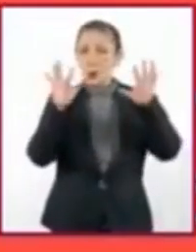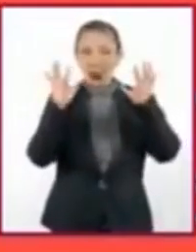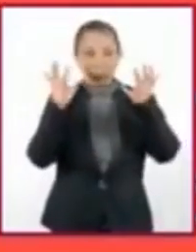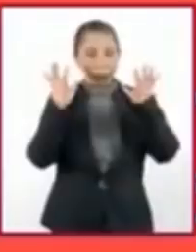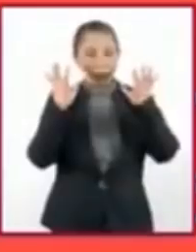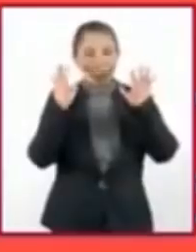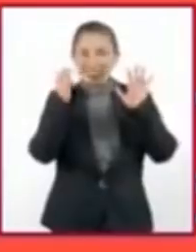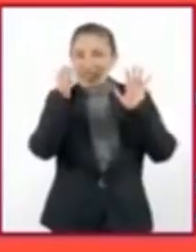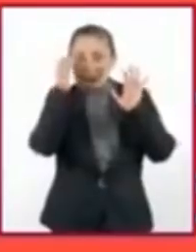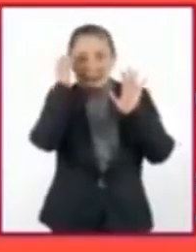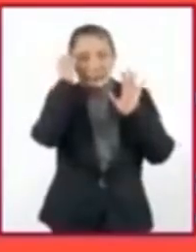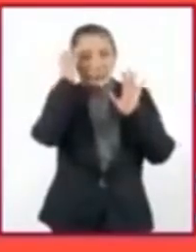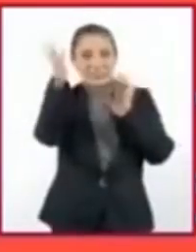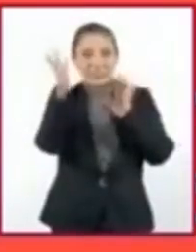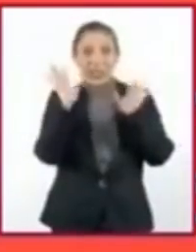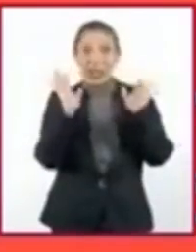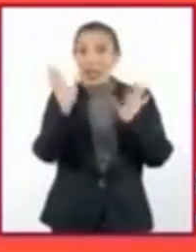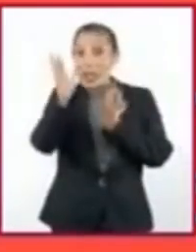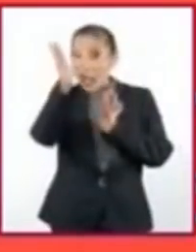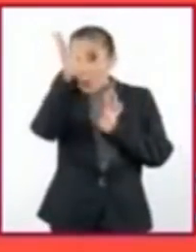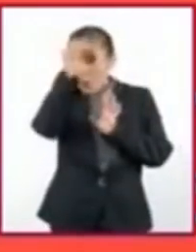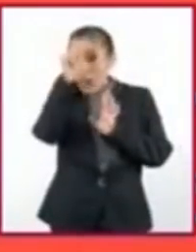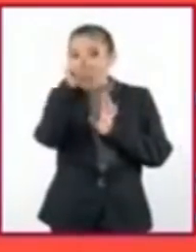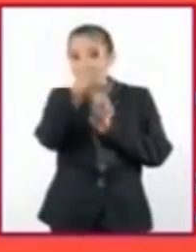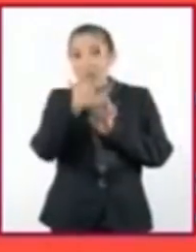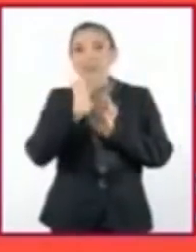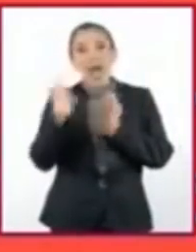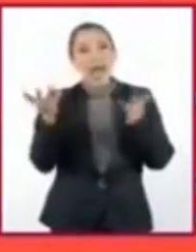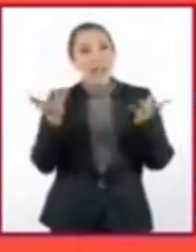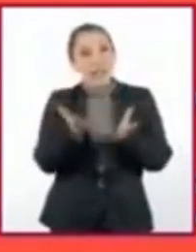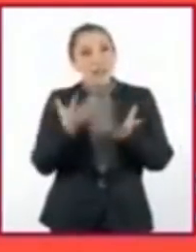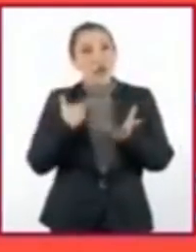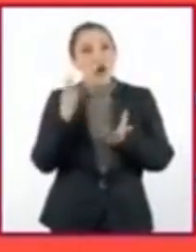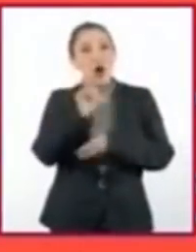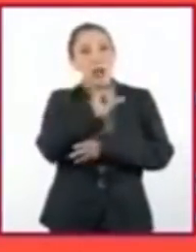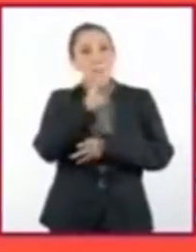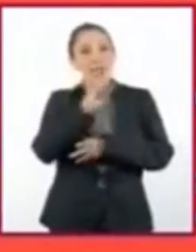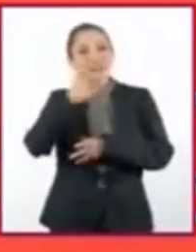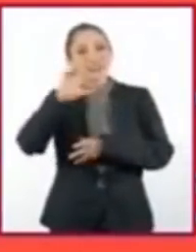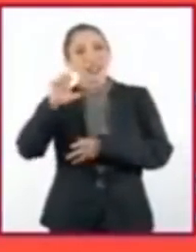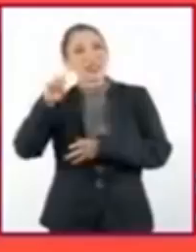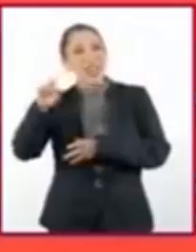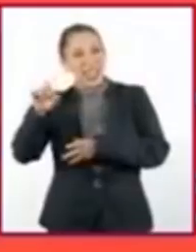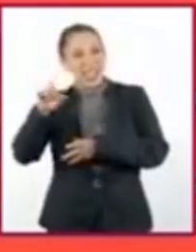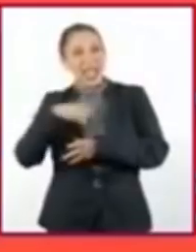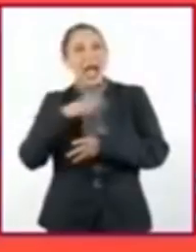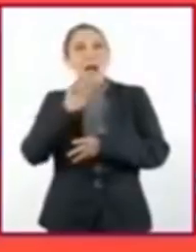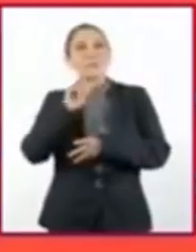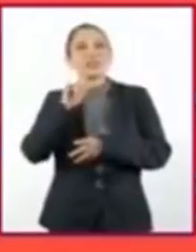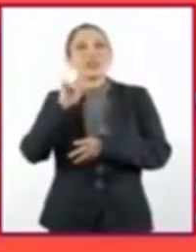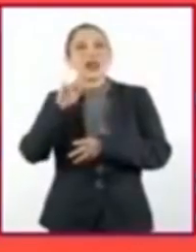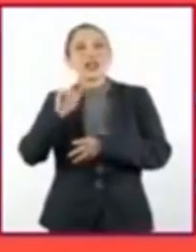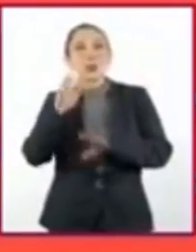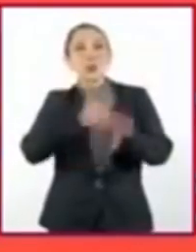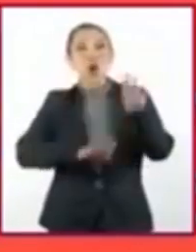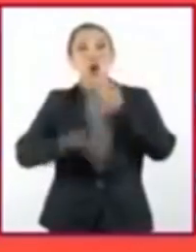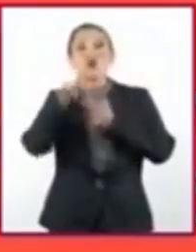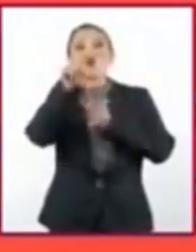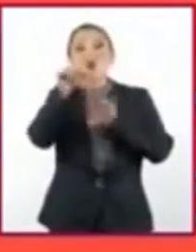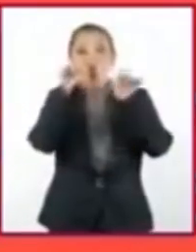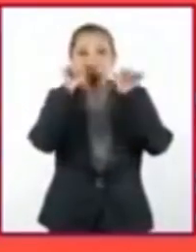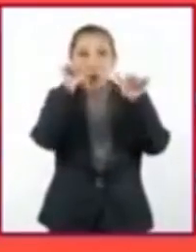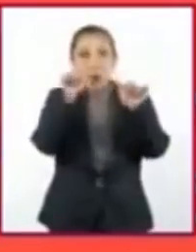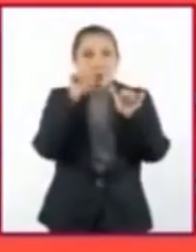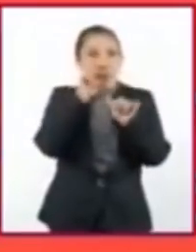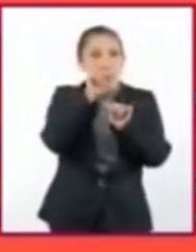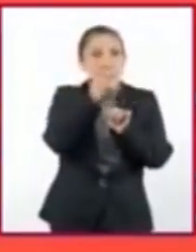wow! ¡Casi lo olvido! Recuerden que estamos construyendo un abecedario biológico, por lo que les pido estar atentos